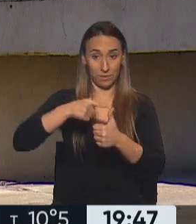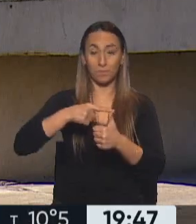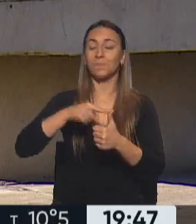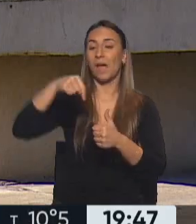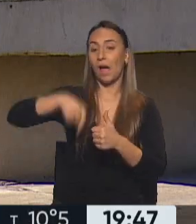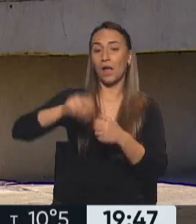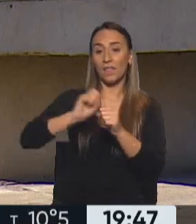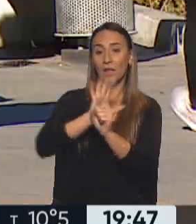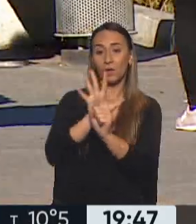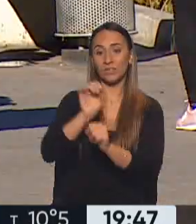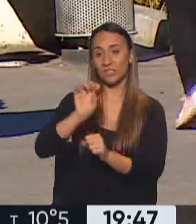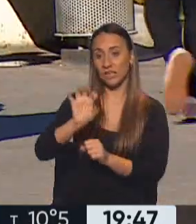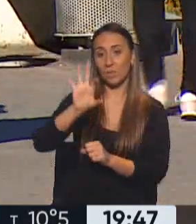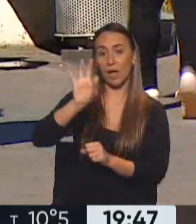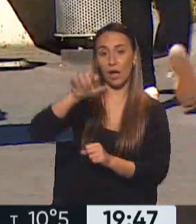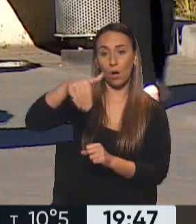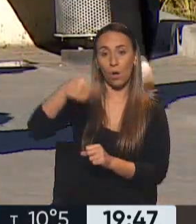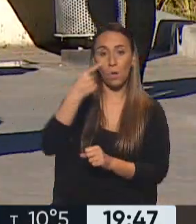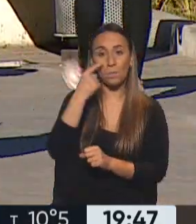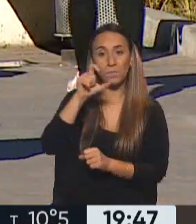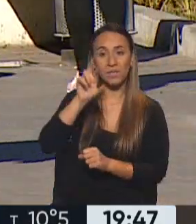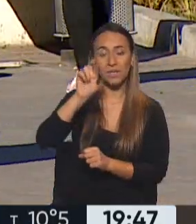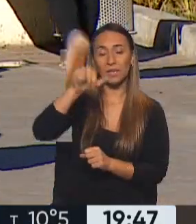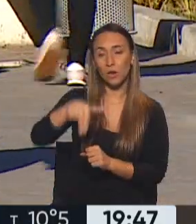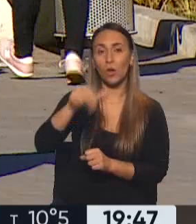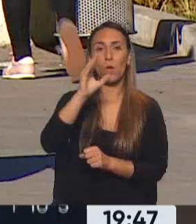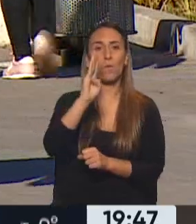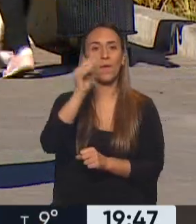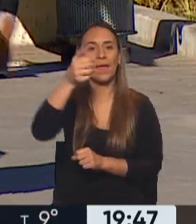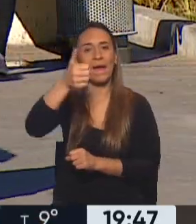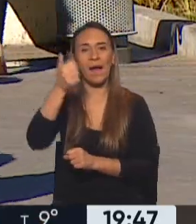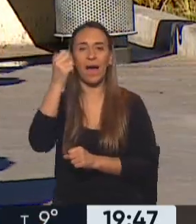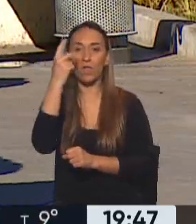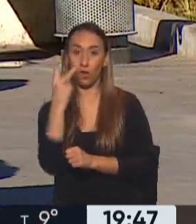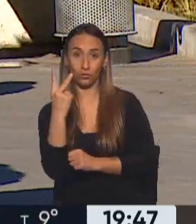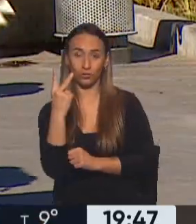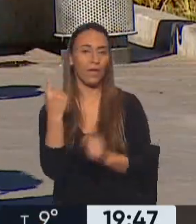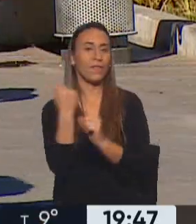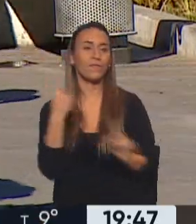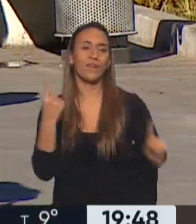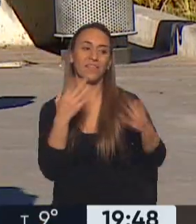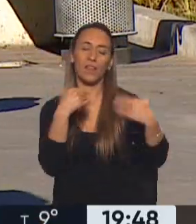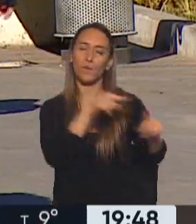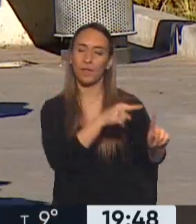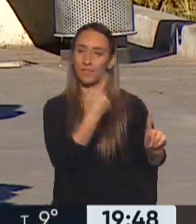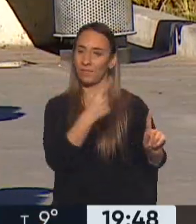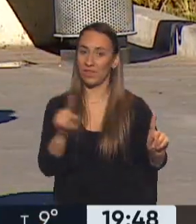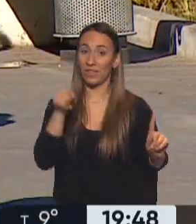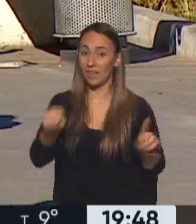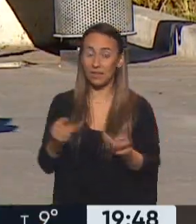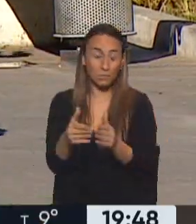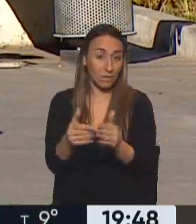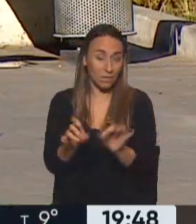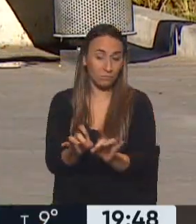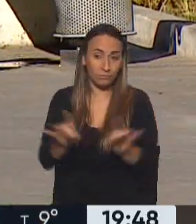circulando, que se llamó Omicron y que es VA2, que es distinto a la que tuvimos en el verano, es mucho más transmisible, con lo cual tiene mucha más capacidad